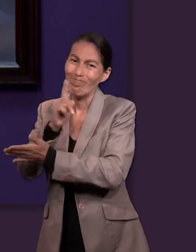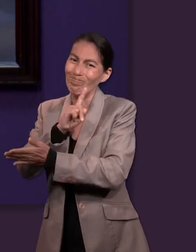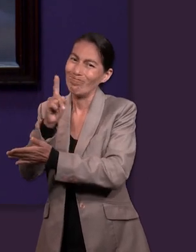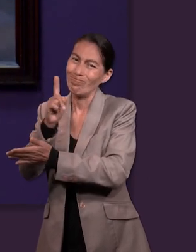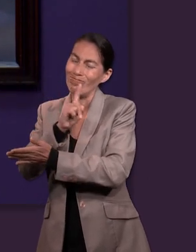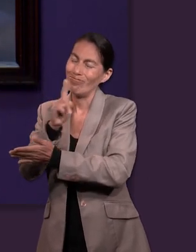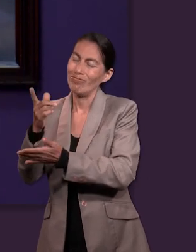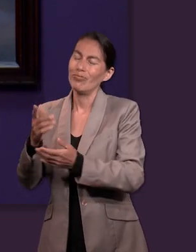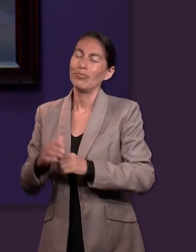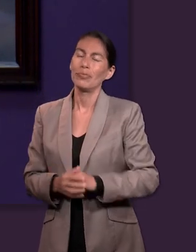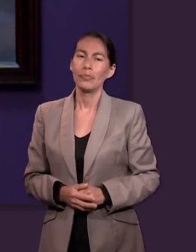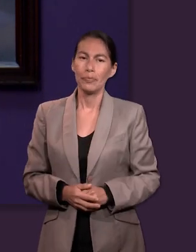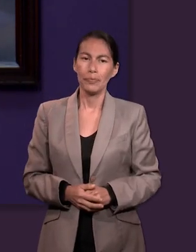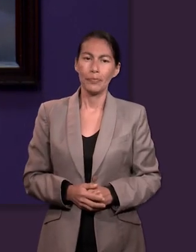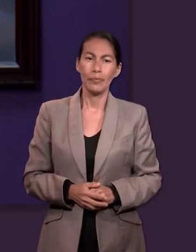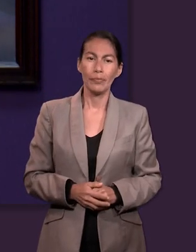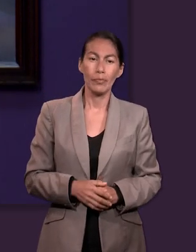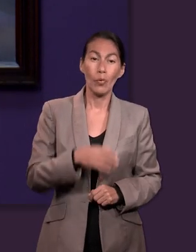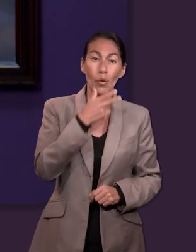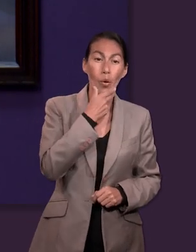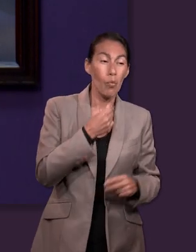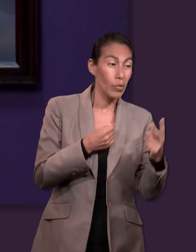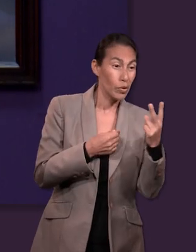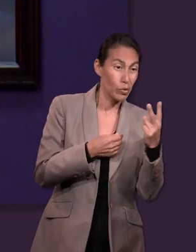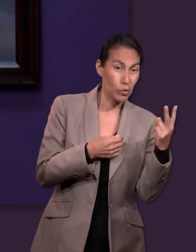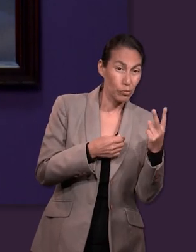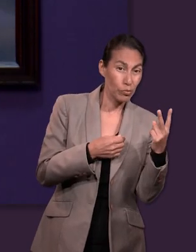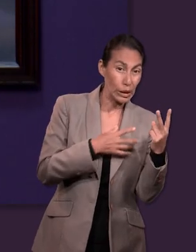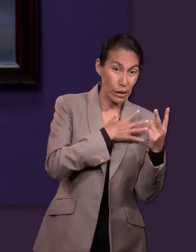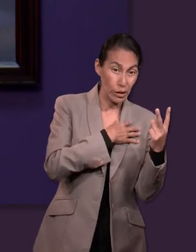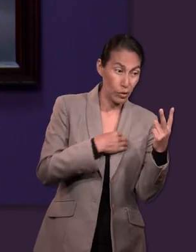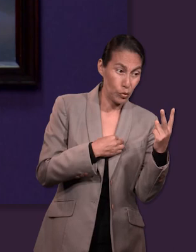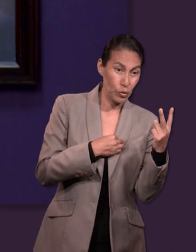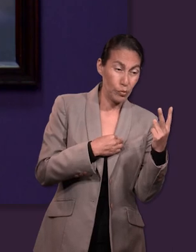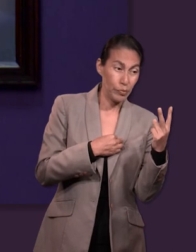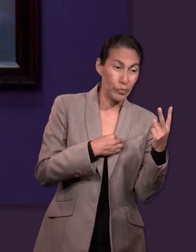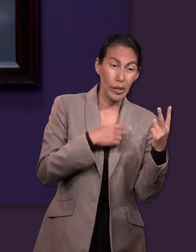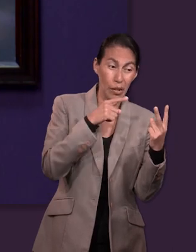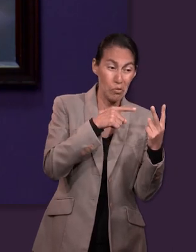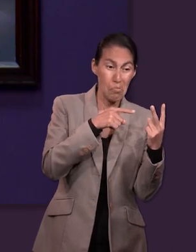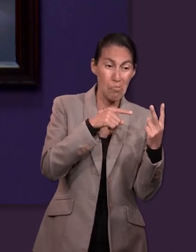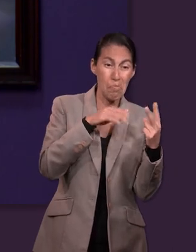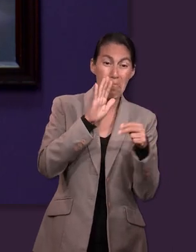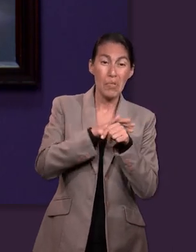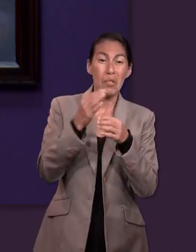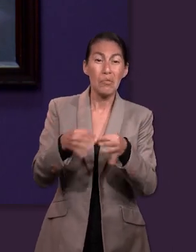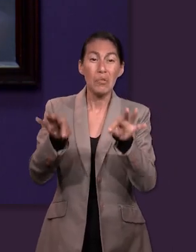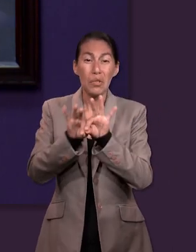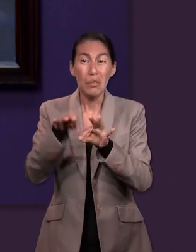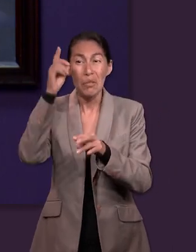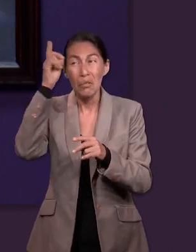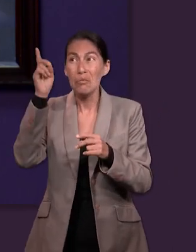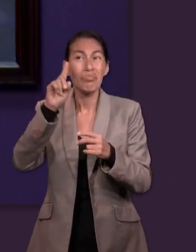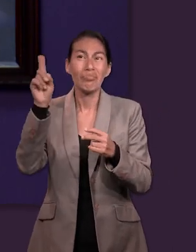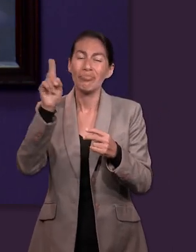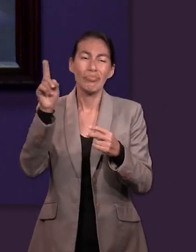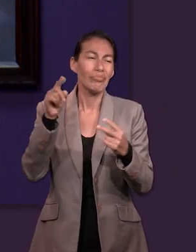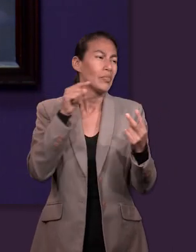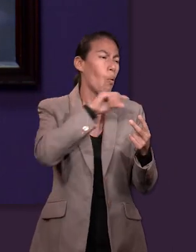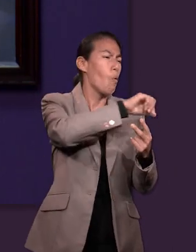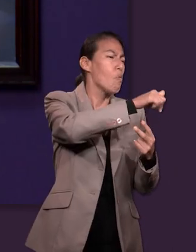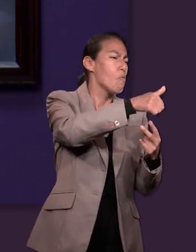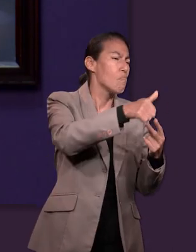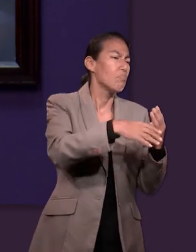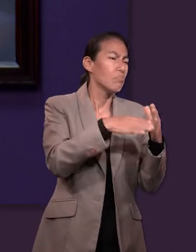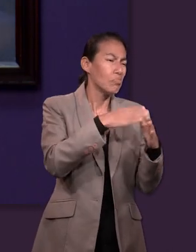Sara ahí, la renovación de nuestra mente. Ellos tenían en mente otras cosas que no eran prioridades, ¿no? Y